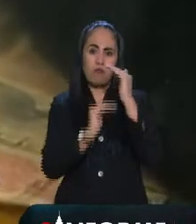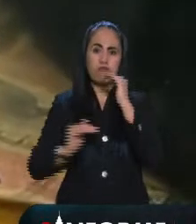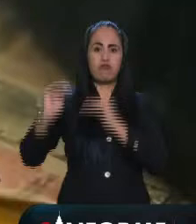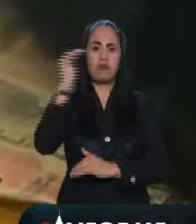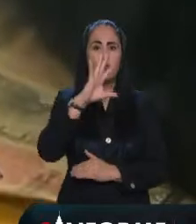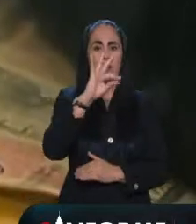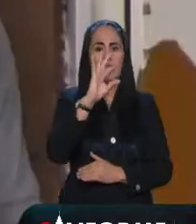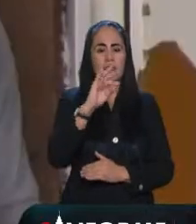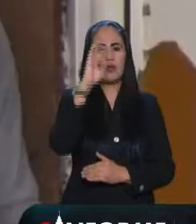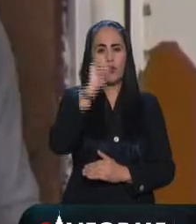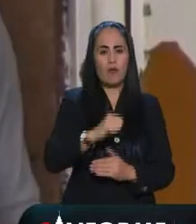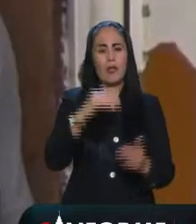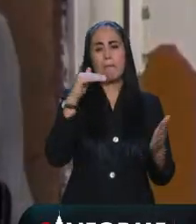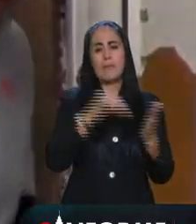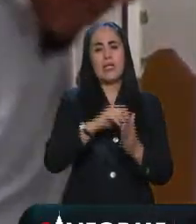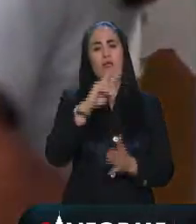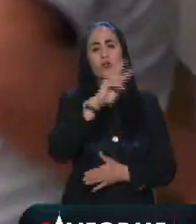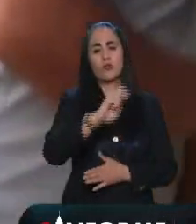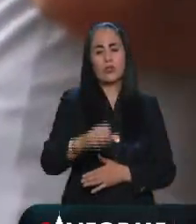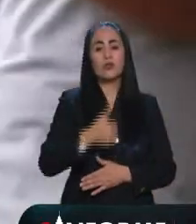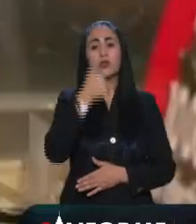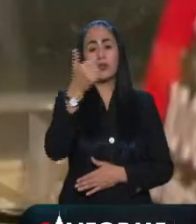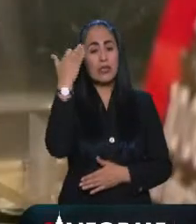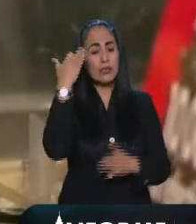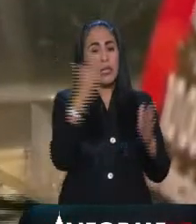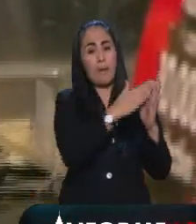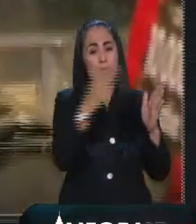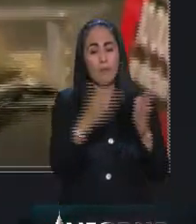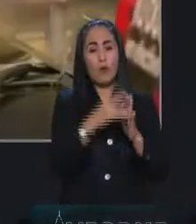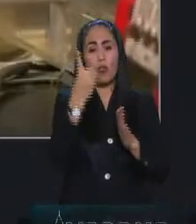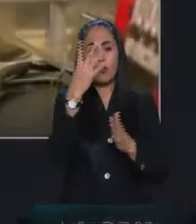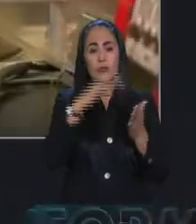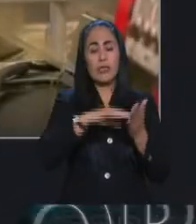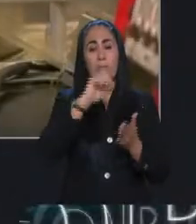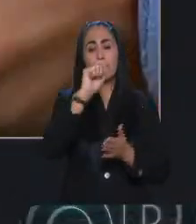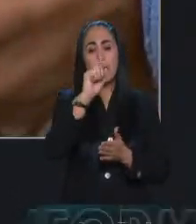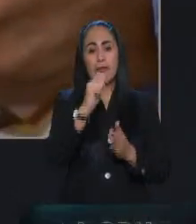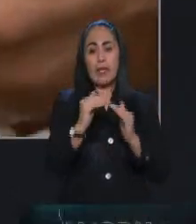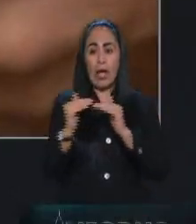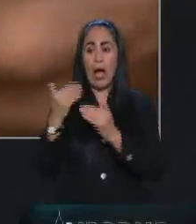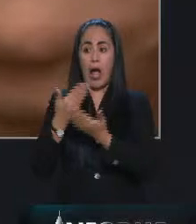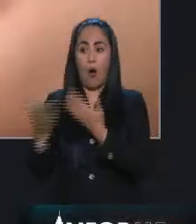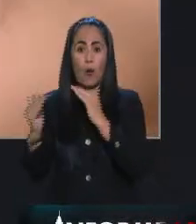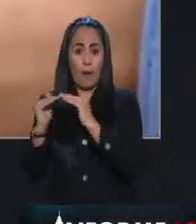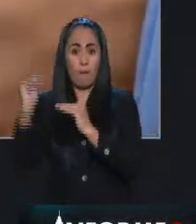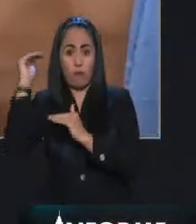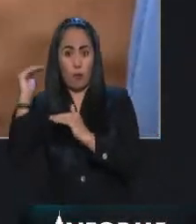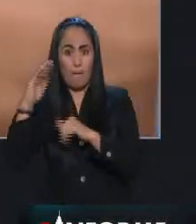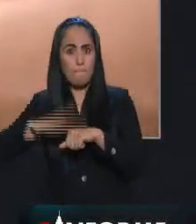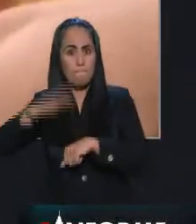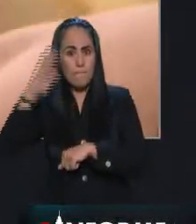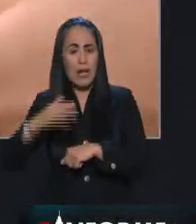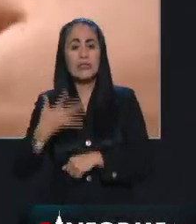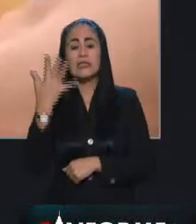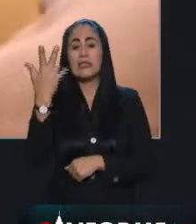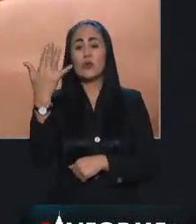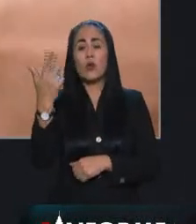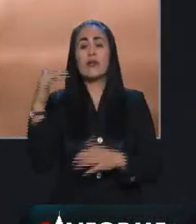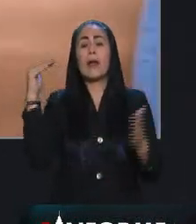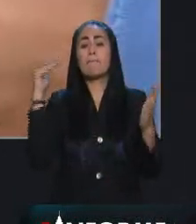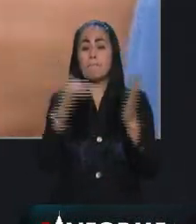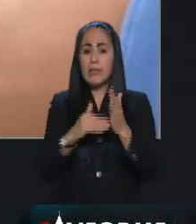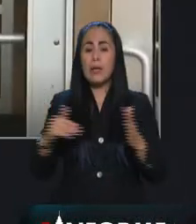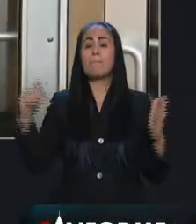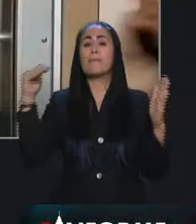49.206 alcanzado en el mismo periodo de 2020 esta es la primera vez que superamos la barrera de los 50.000